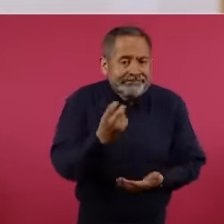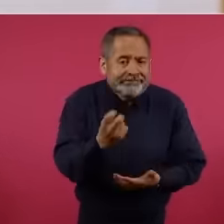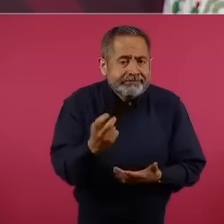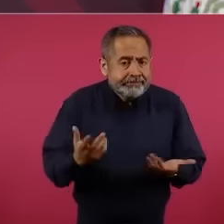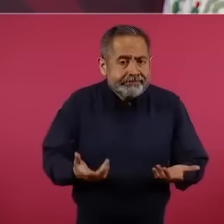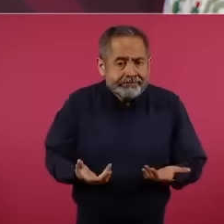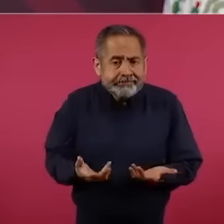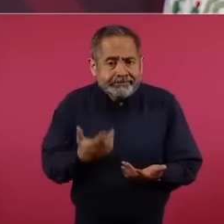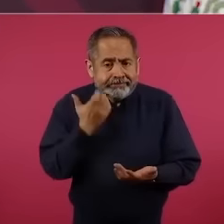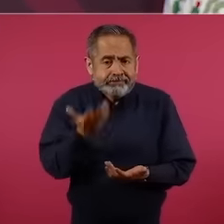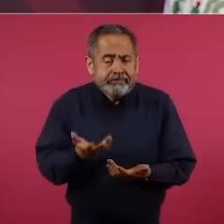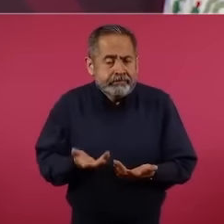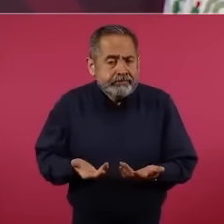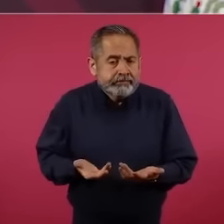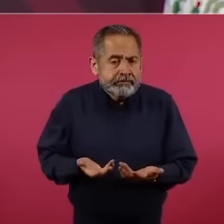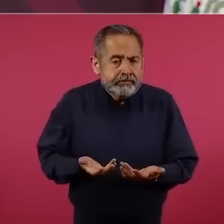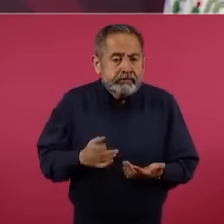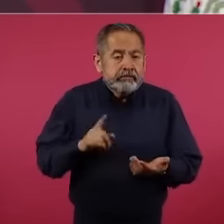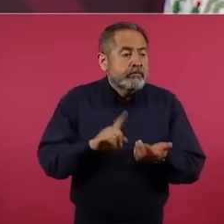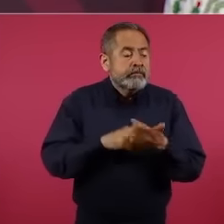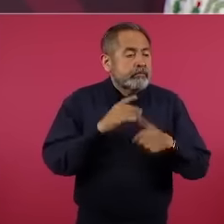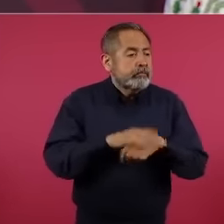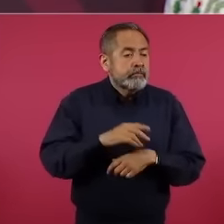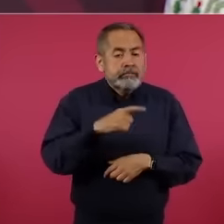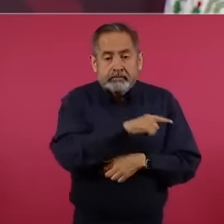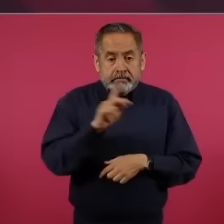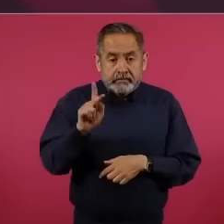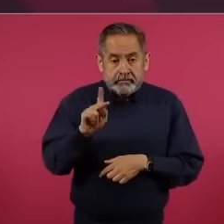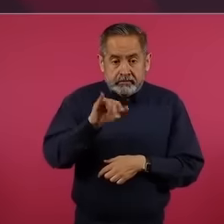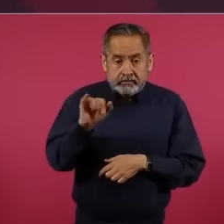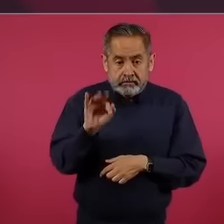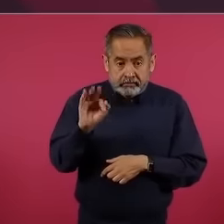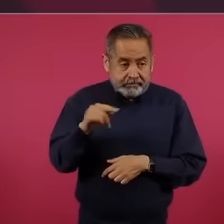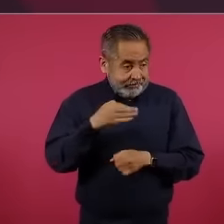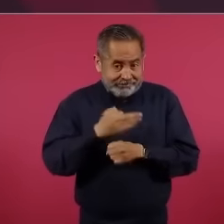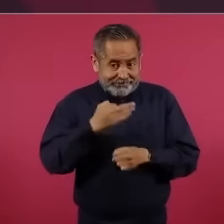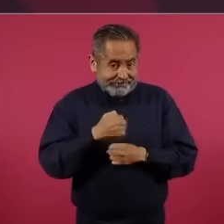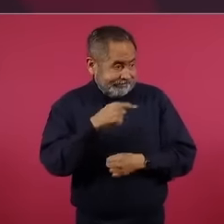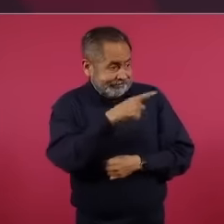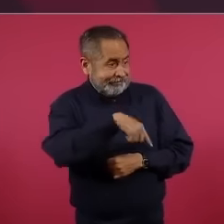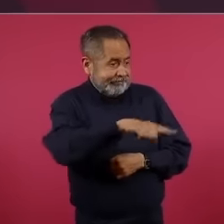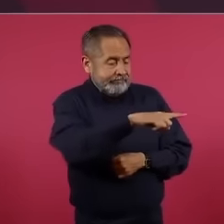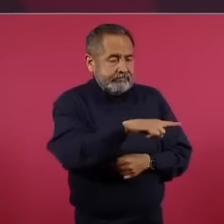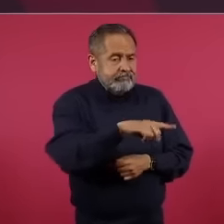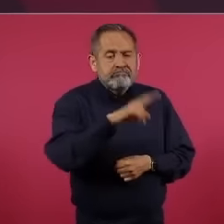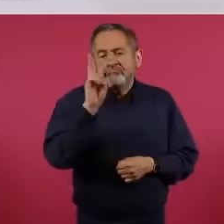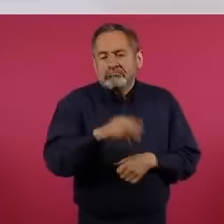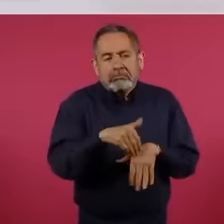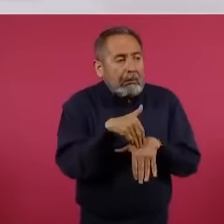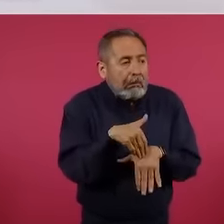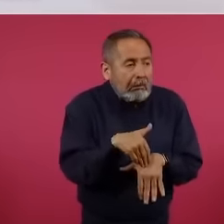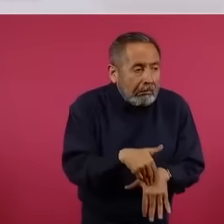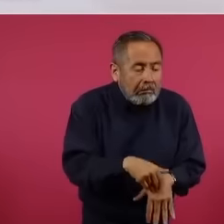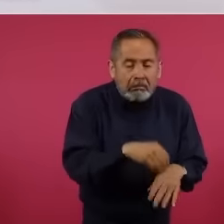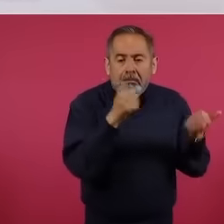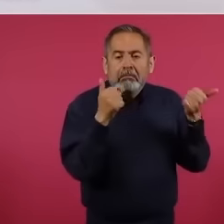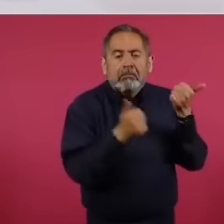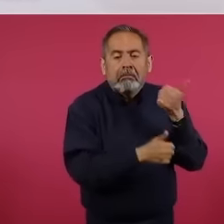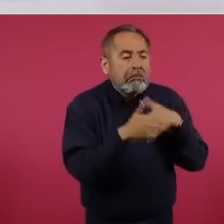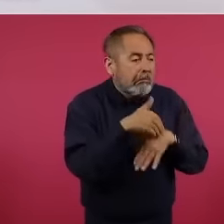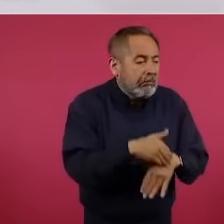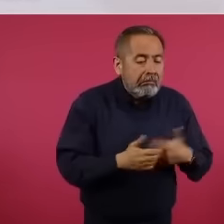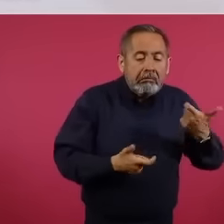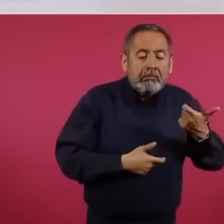el Poder Judicial actual está al servicio del Poder